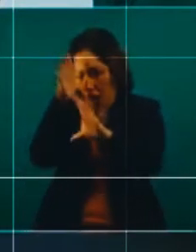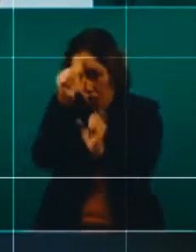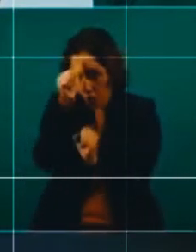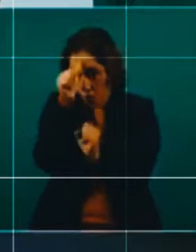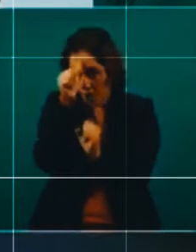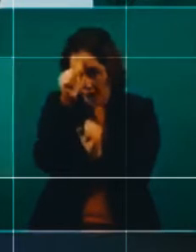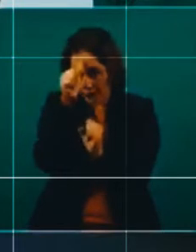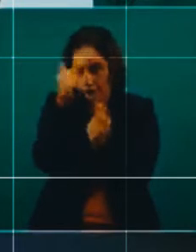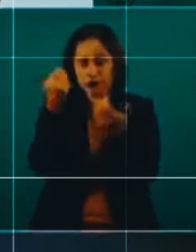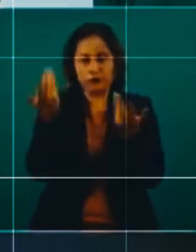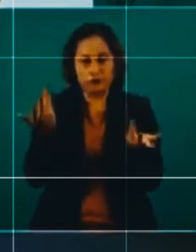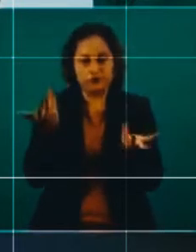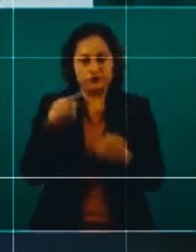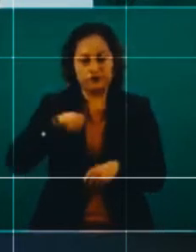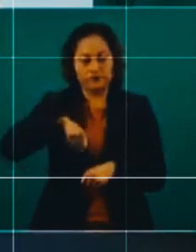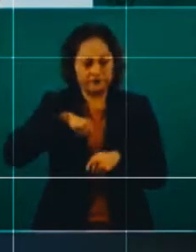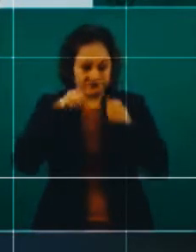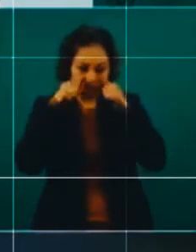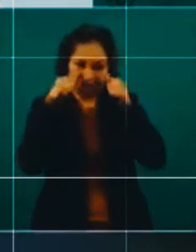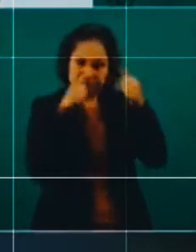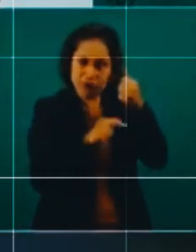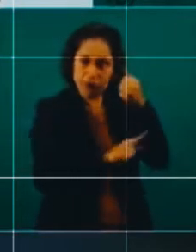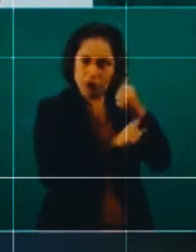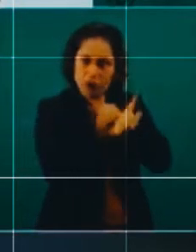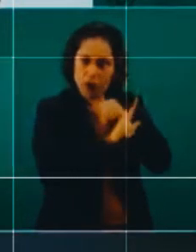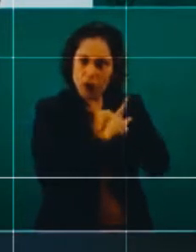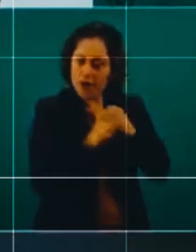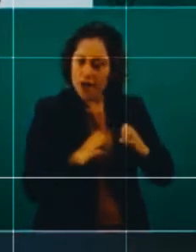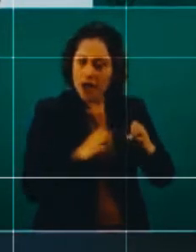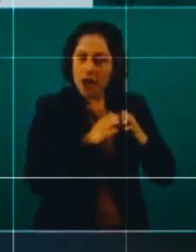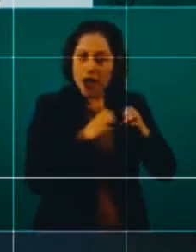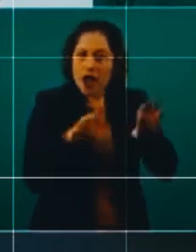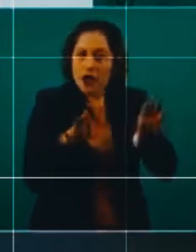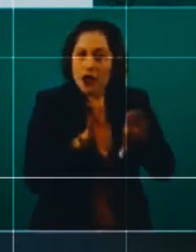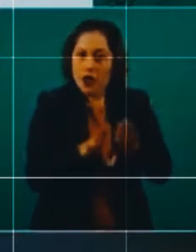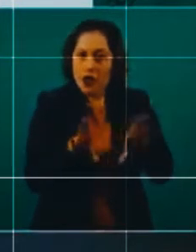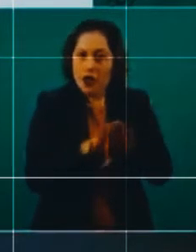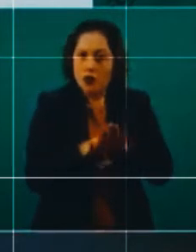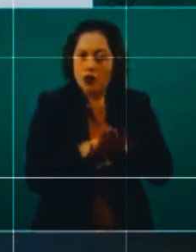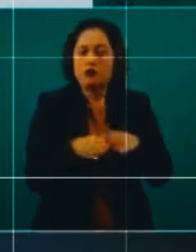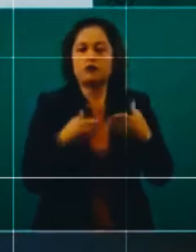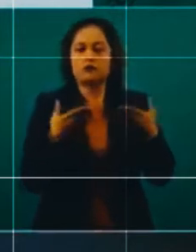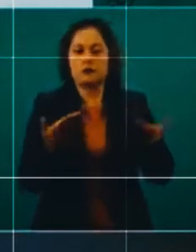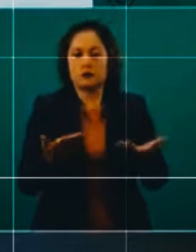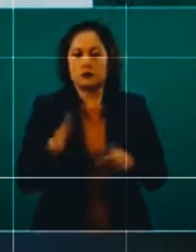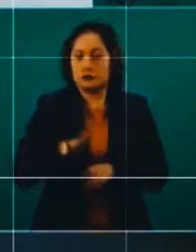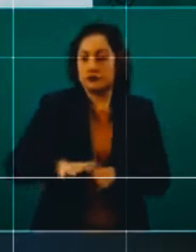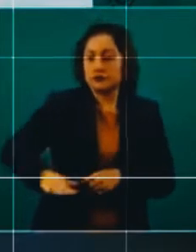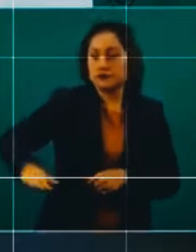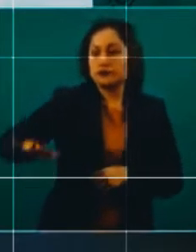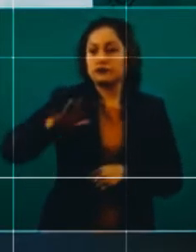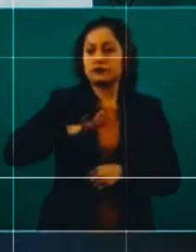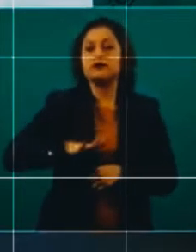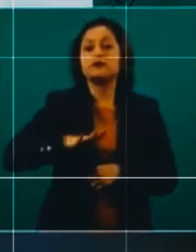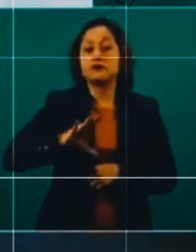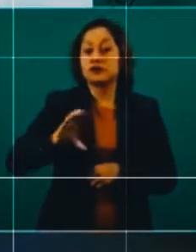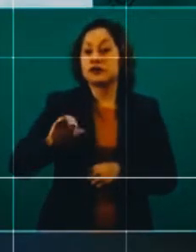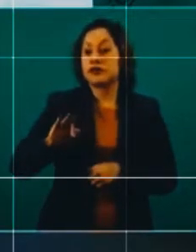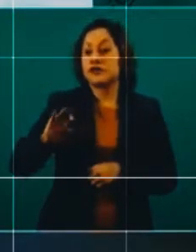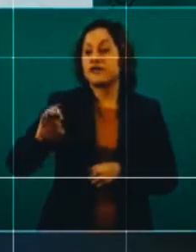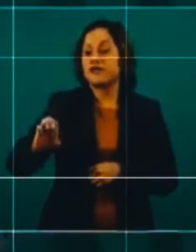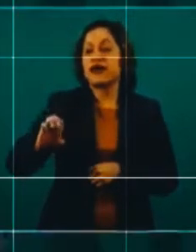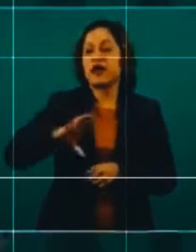nosotros a enfrentar la emergencia, a través de la movilización de todas las plantas de la CFE,